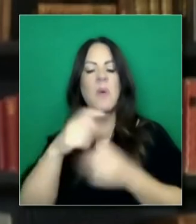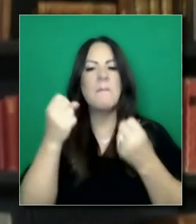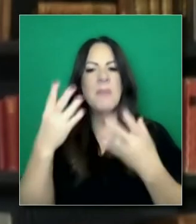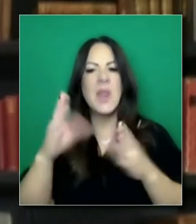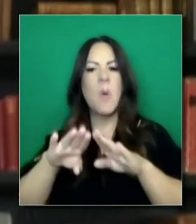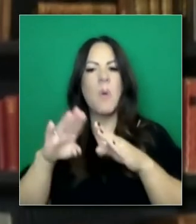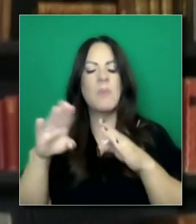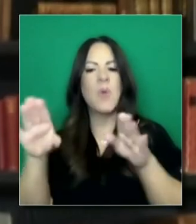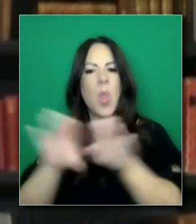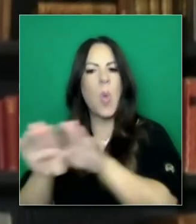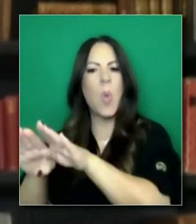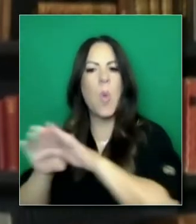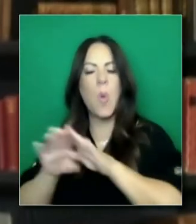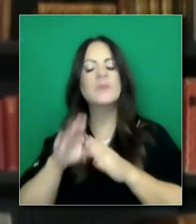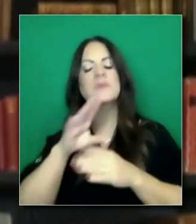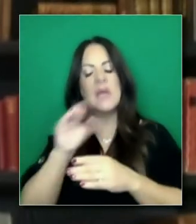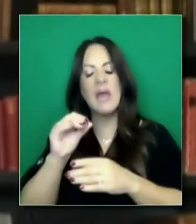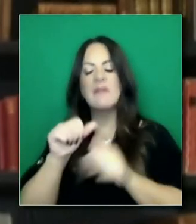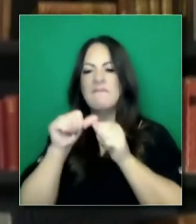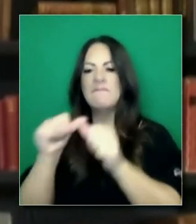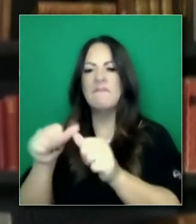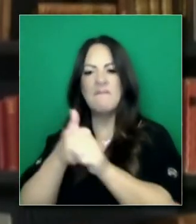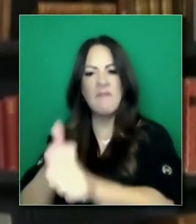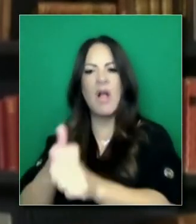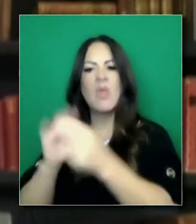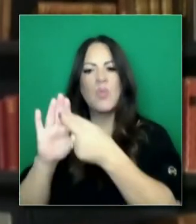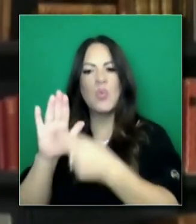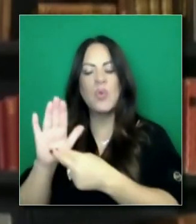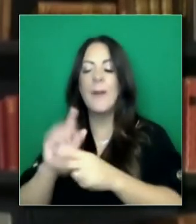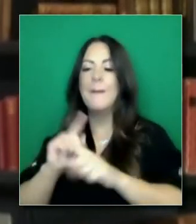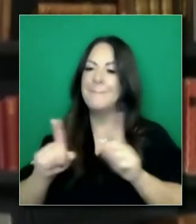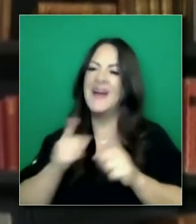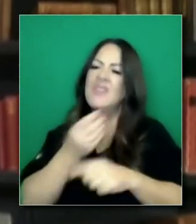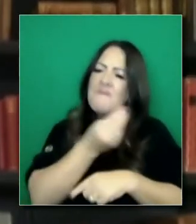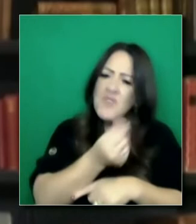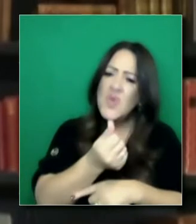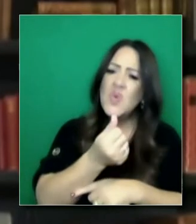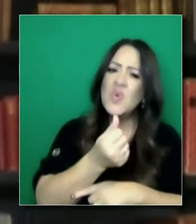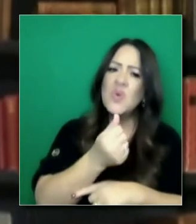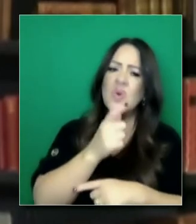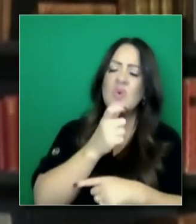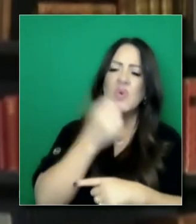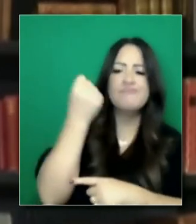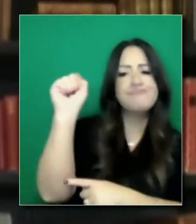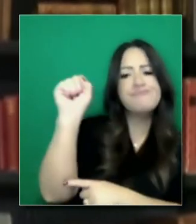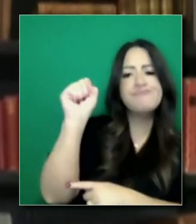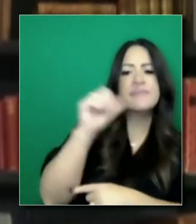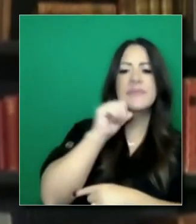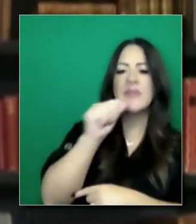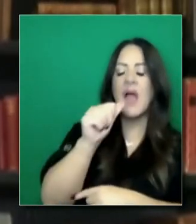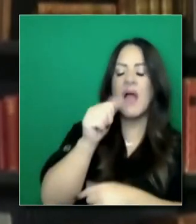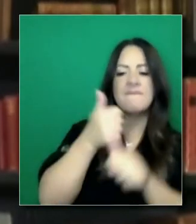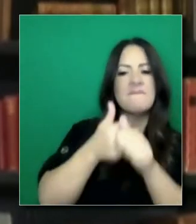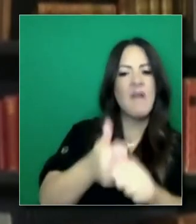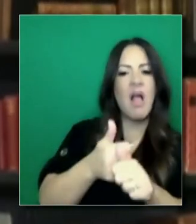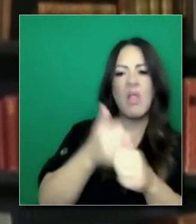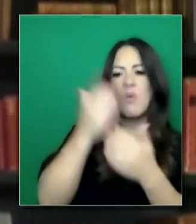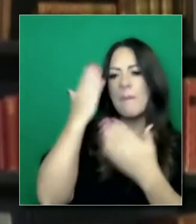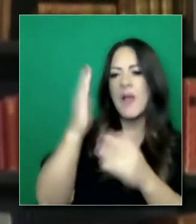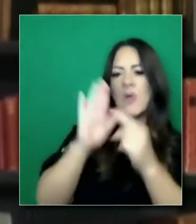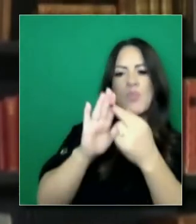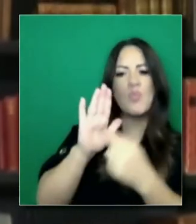Pero, por supuesto, hay gente que no lo hace y están tratando de burlar las leyes. Y eso lo ven. Hay mucho apoyo